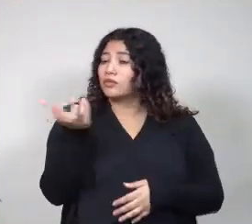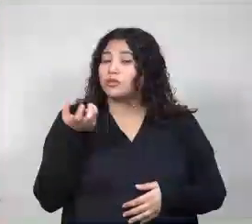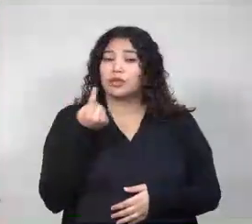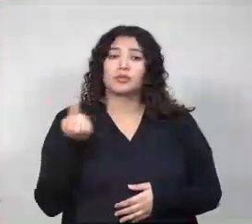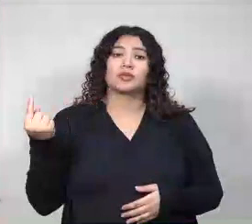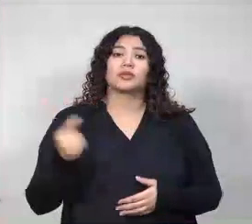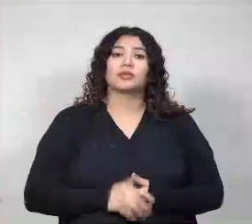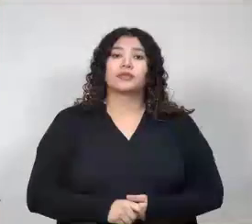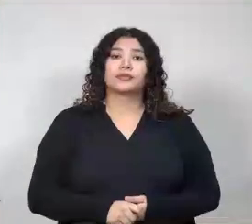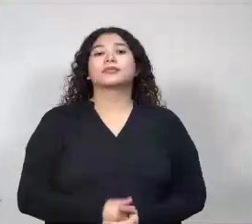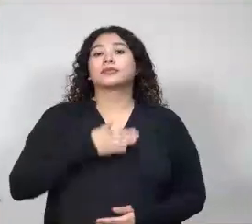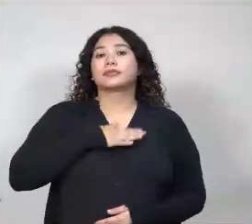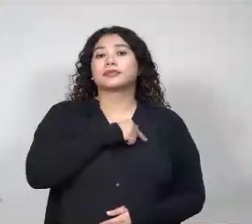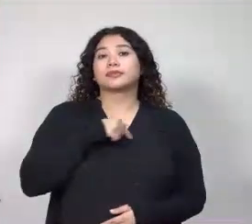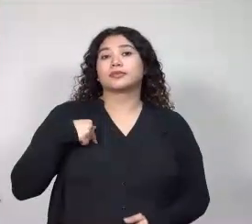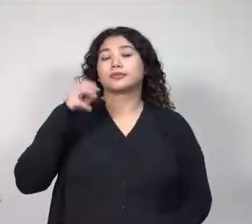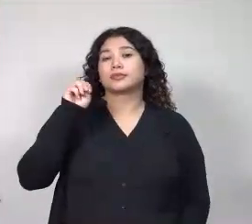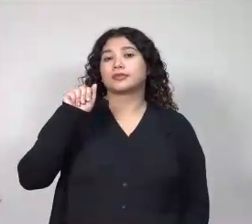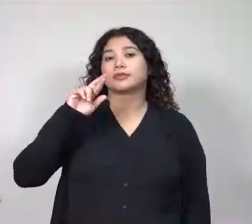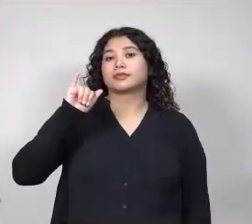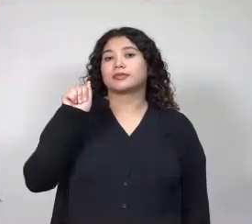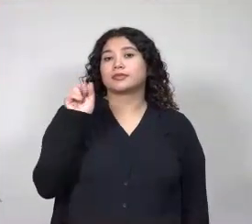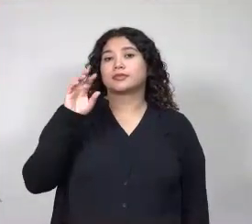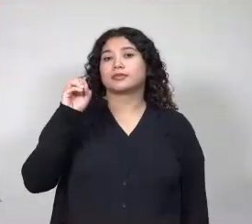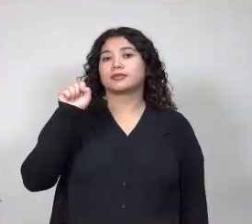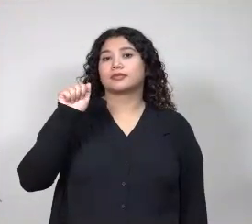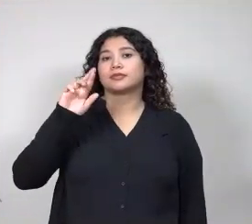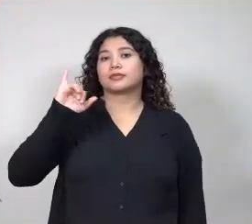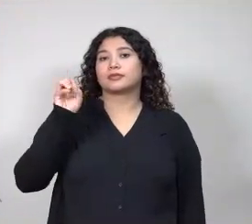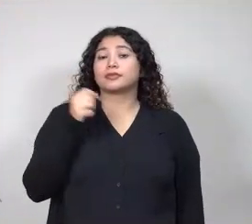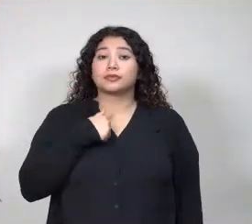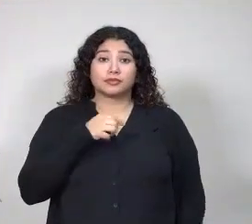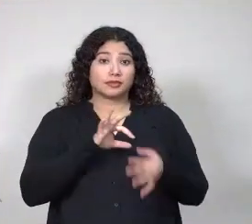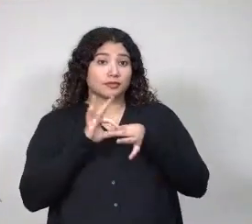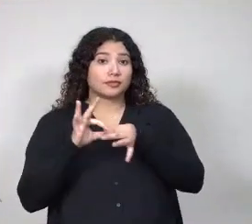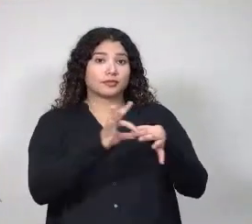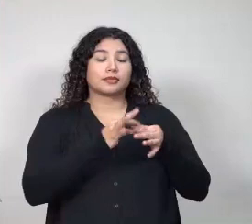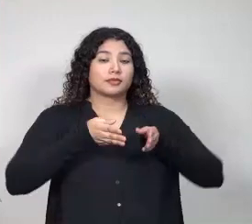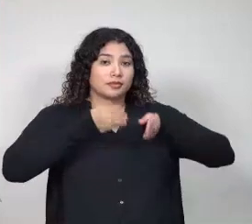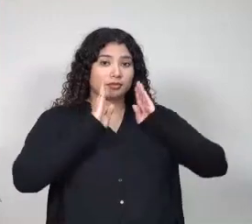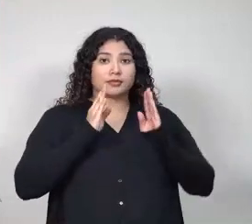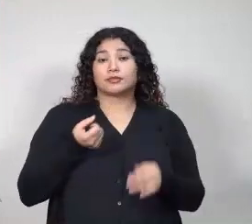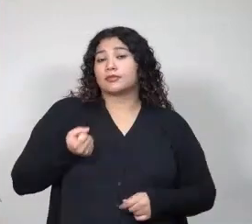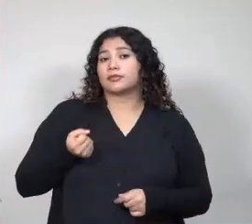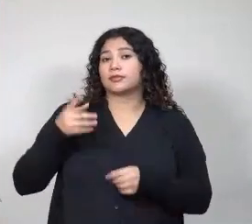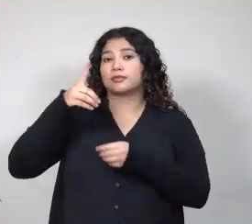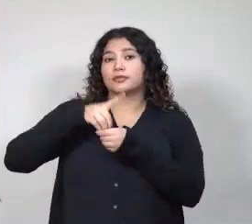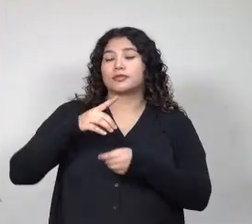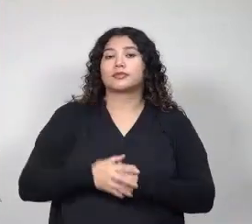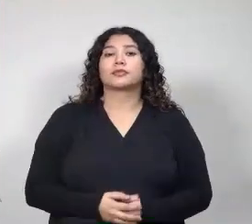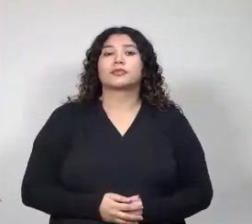personas. Mi nombre es María Rosario Villalta Rivera, coordinadora de la Unidad de Atención a Estudiantes con Discapacidad